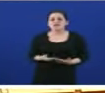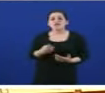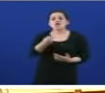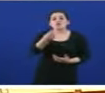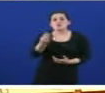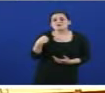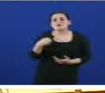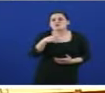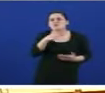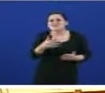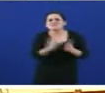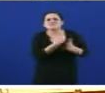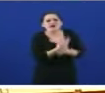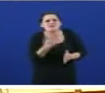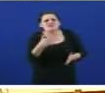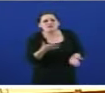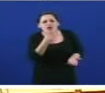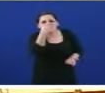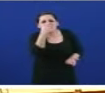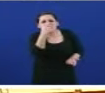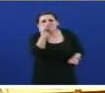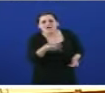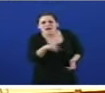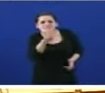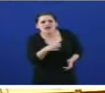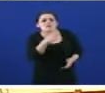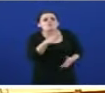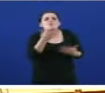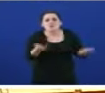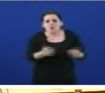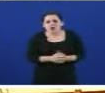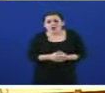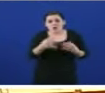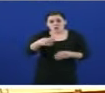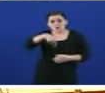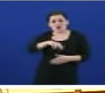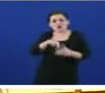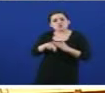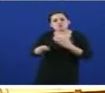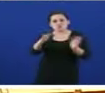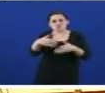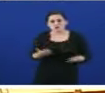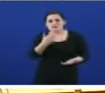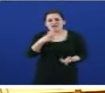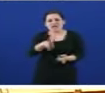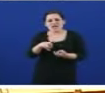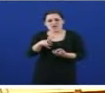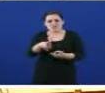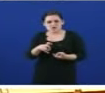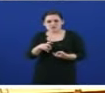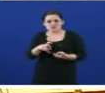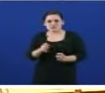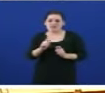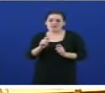podeme explicar para que serviu salvo para que teñamos menos recursos a rebaixa regresiva dos impostos que gravan a adquisición de